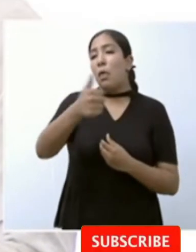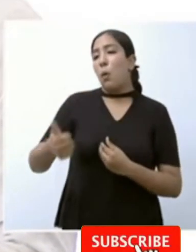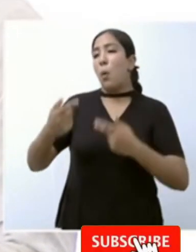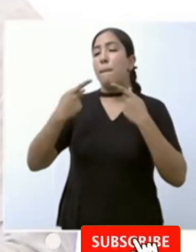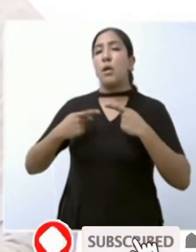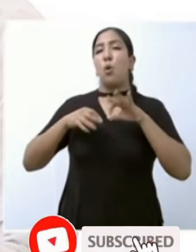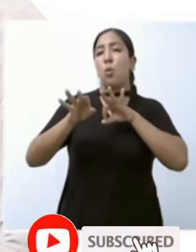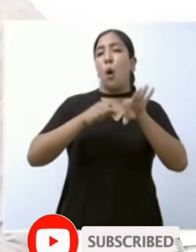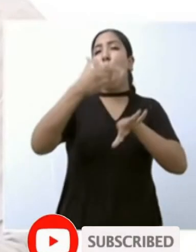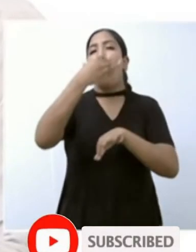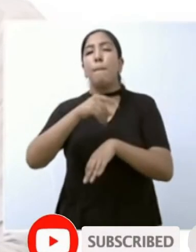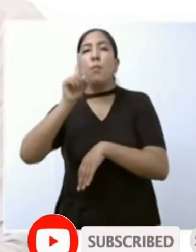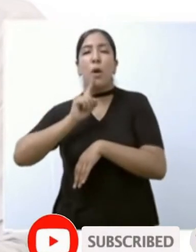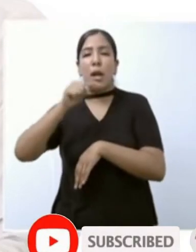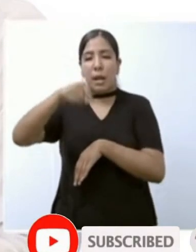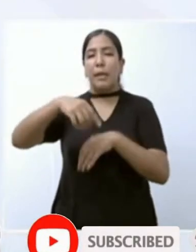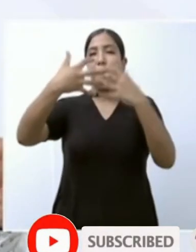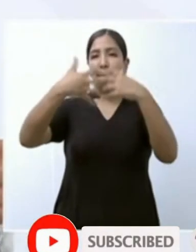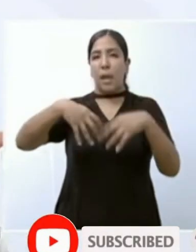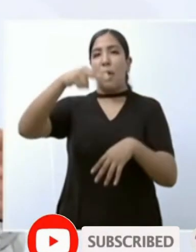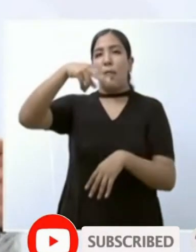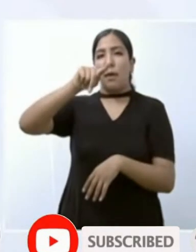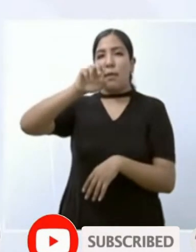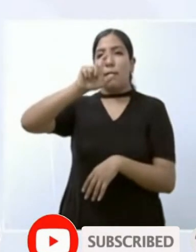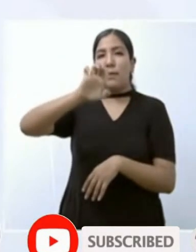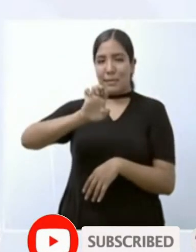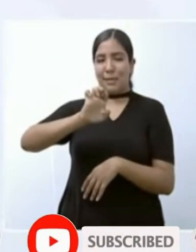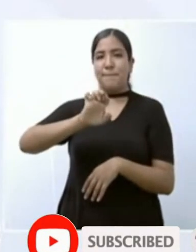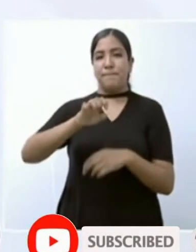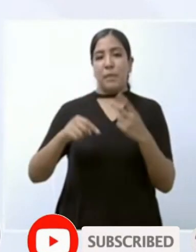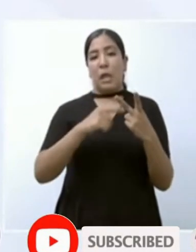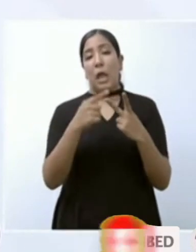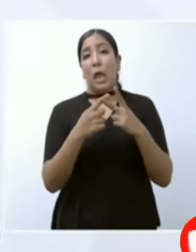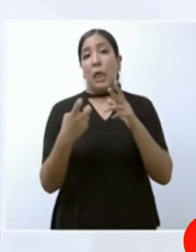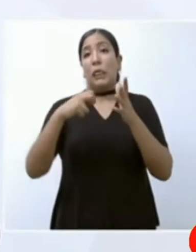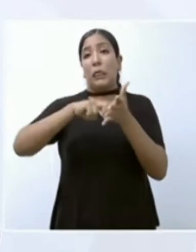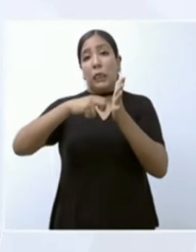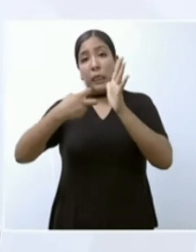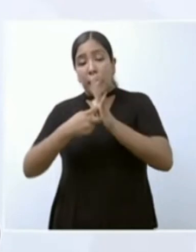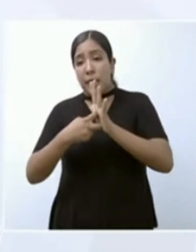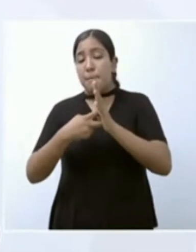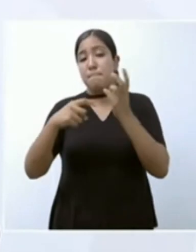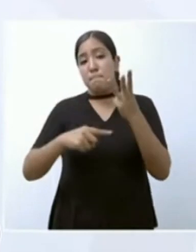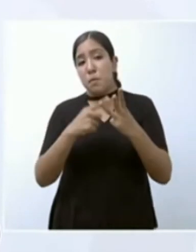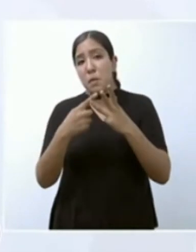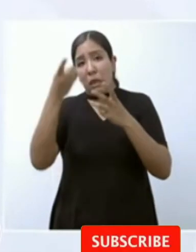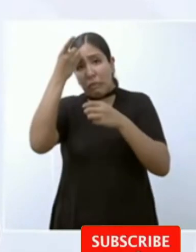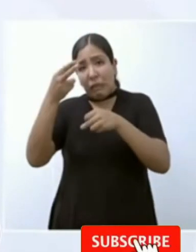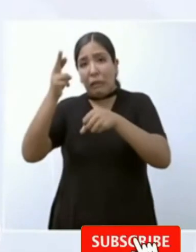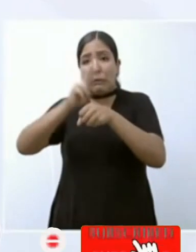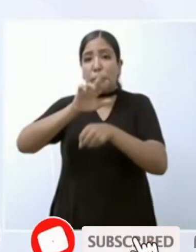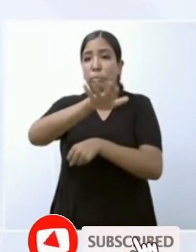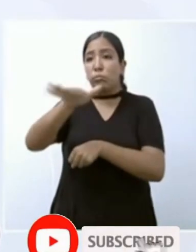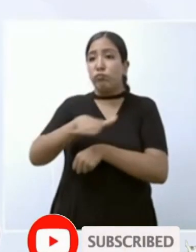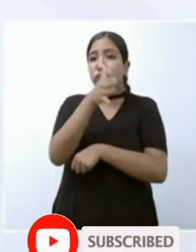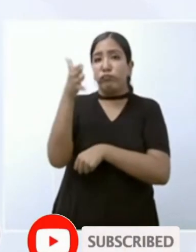trabajadores de Nestlé a los técnicos de Nestlé a los directivos de